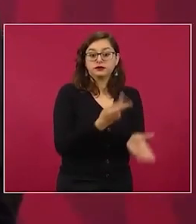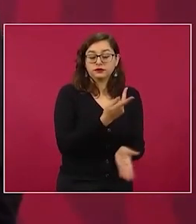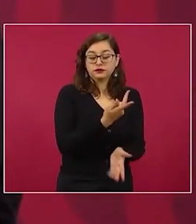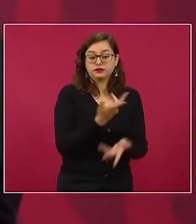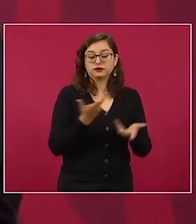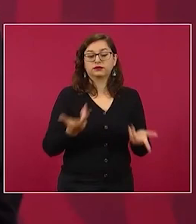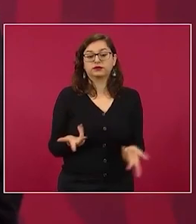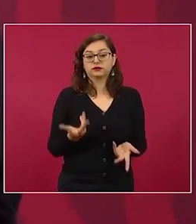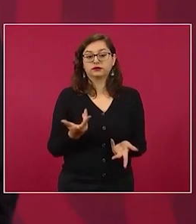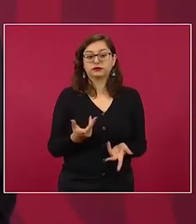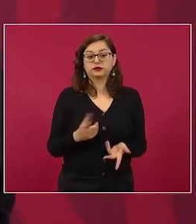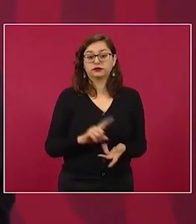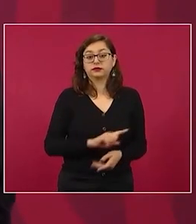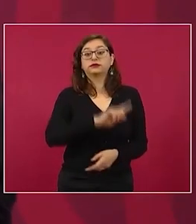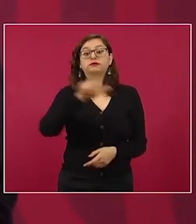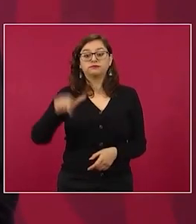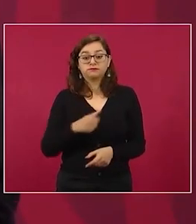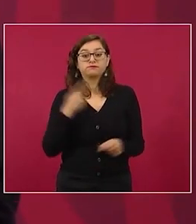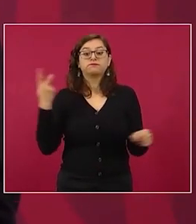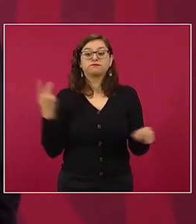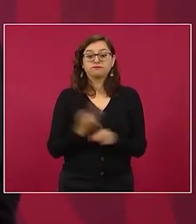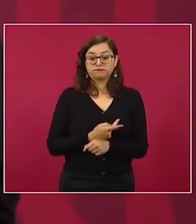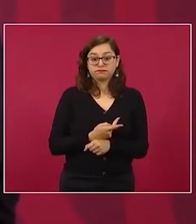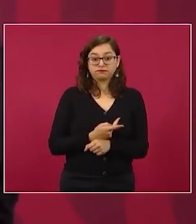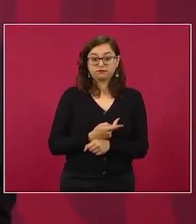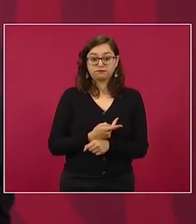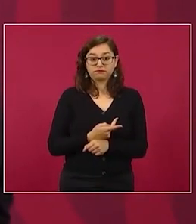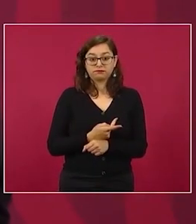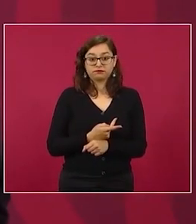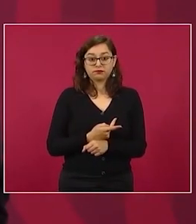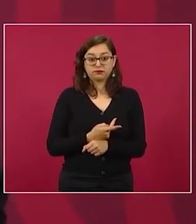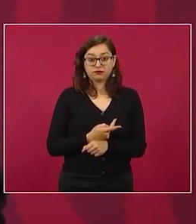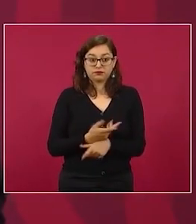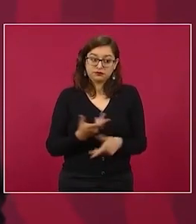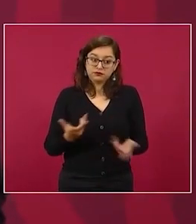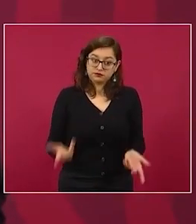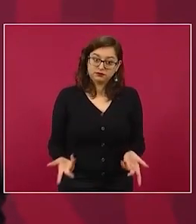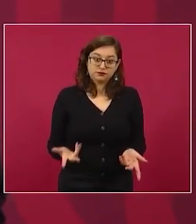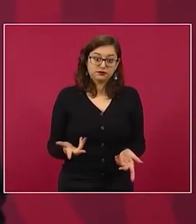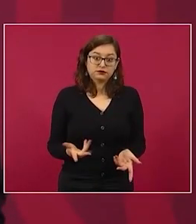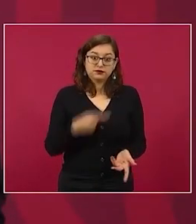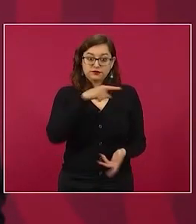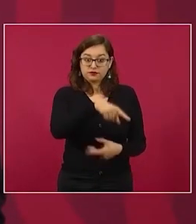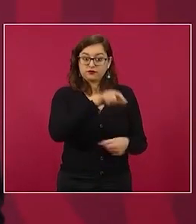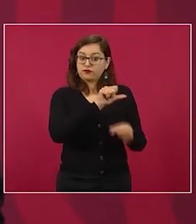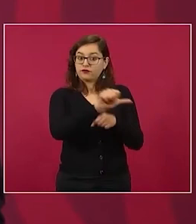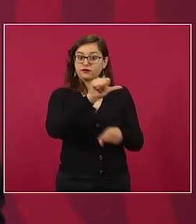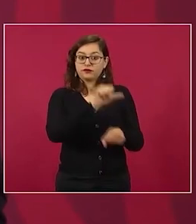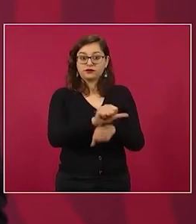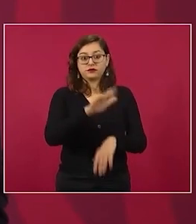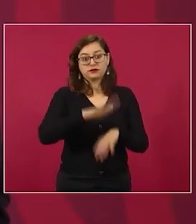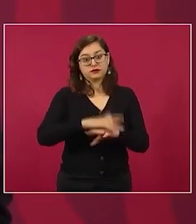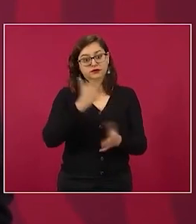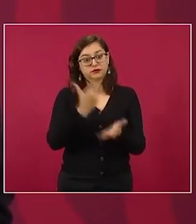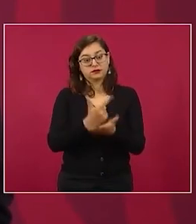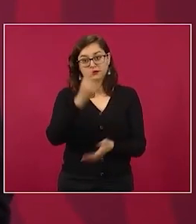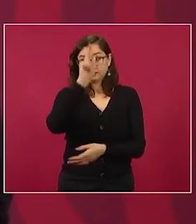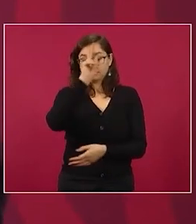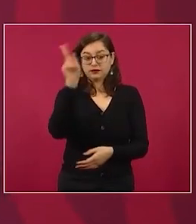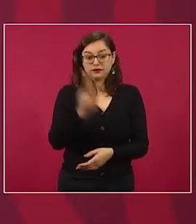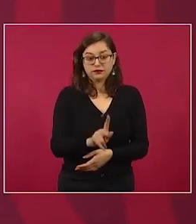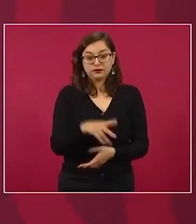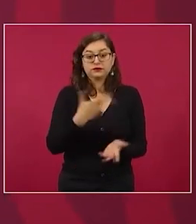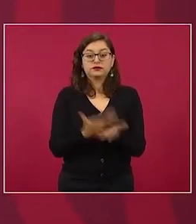y lo que hicieron fue agravar la crisis económica y financiera de Argentina